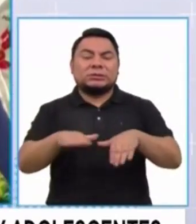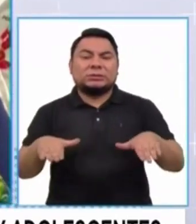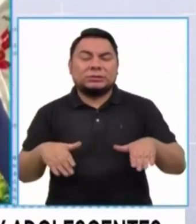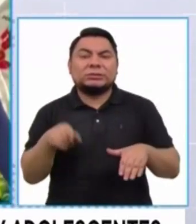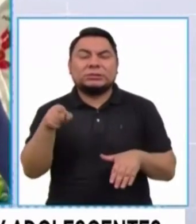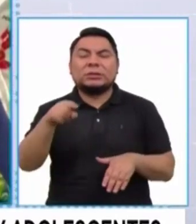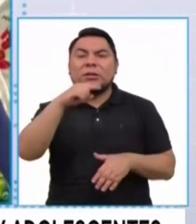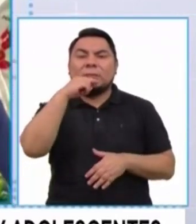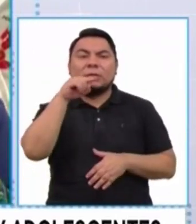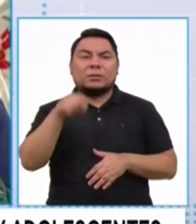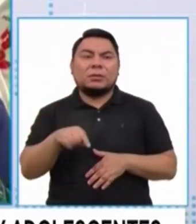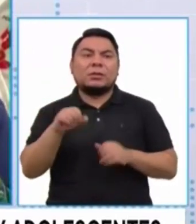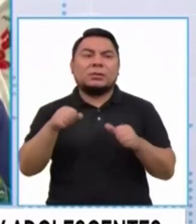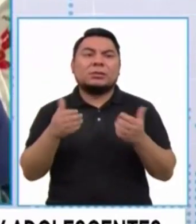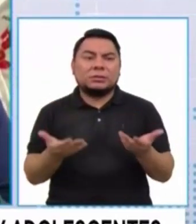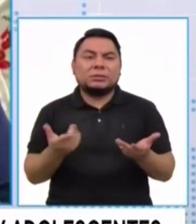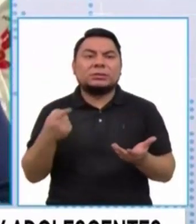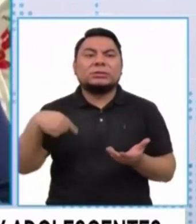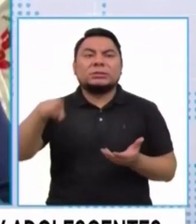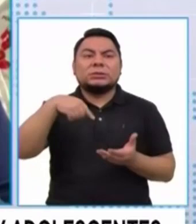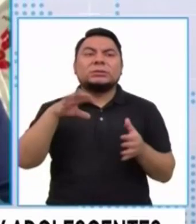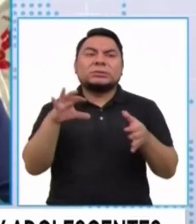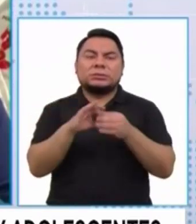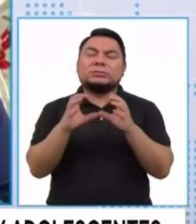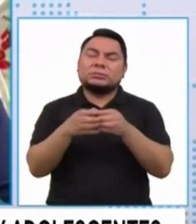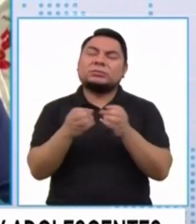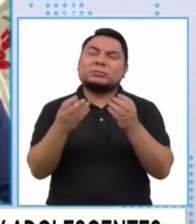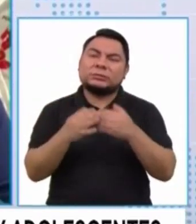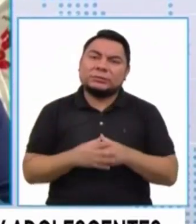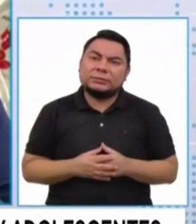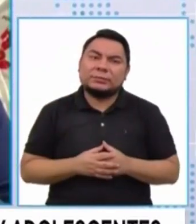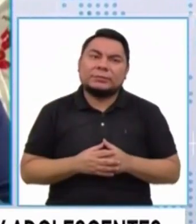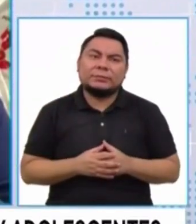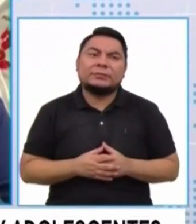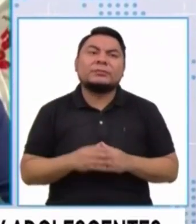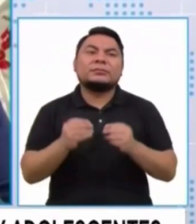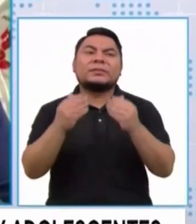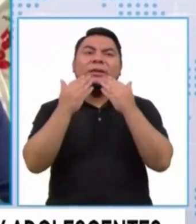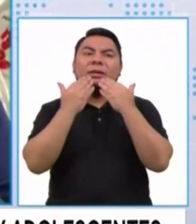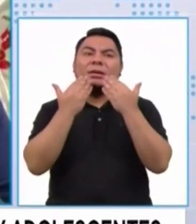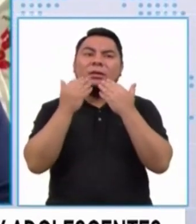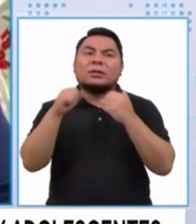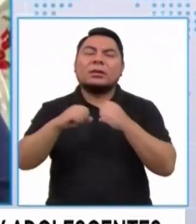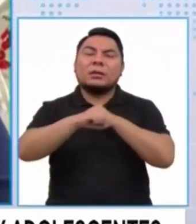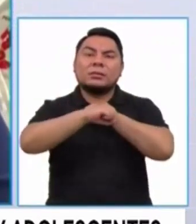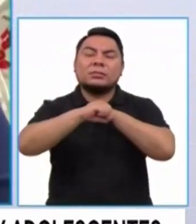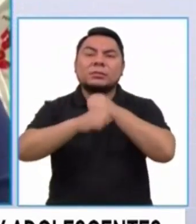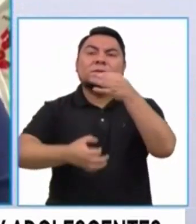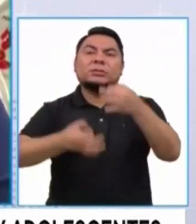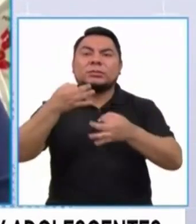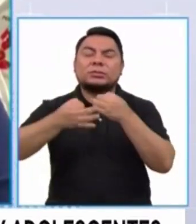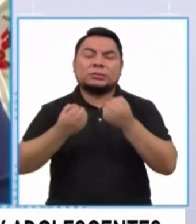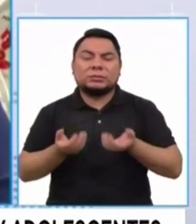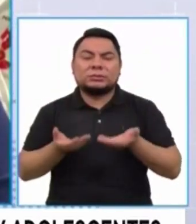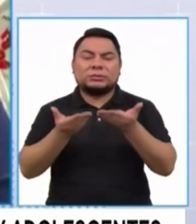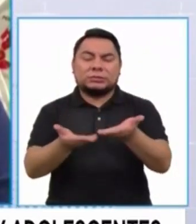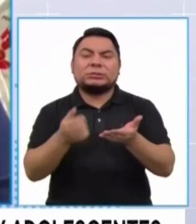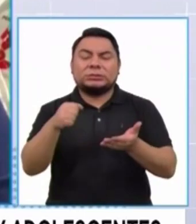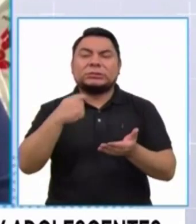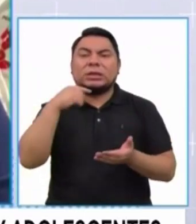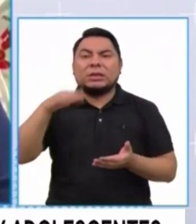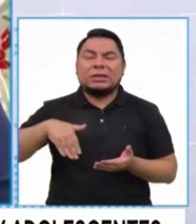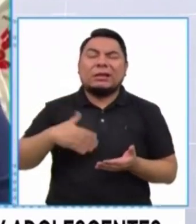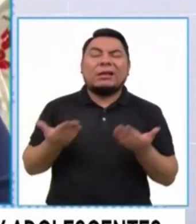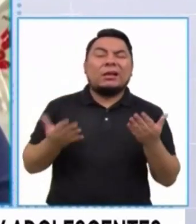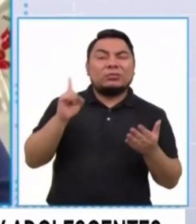y a estas mujeres del mundo indígena. Muy bien, esperemos que la campaña, que la justicia llegue, justicia que tarda,